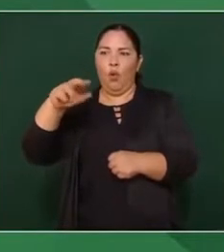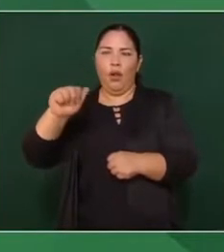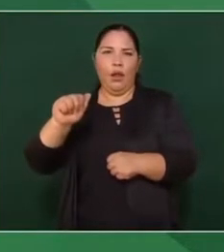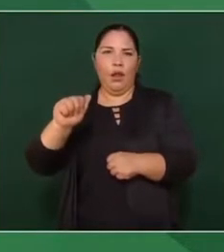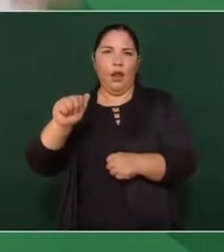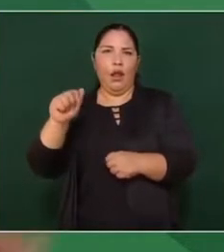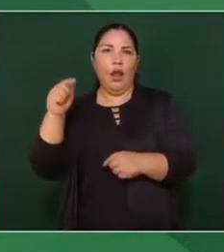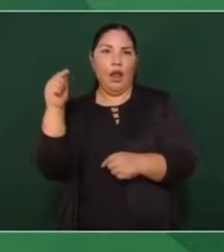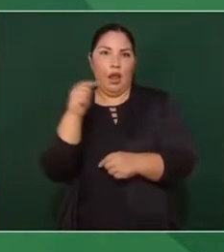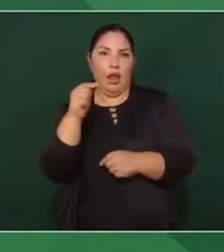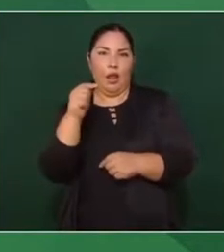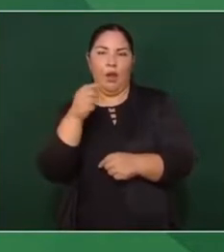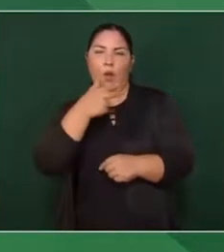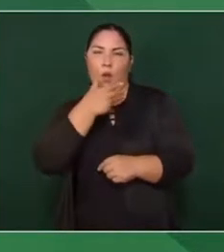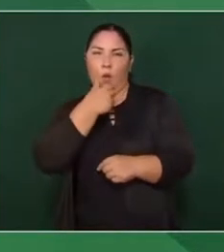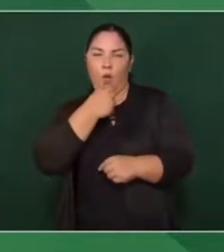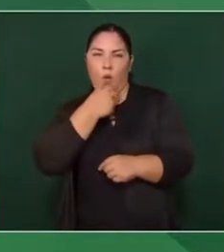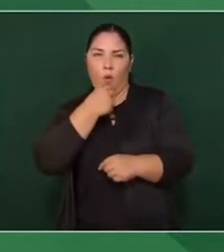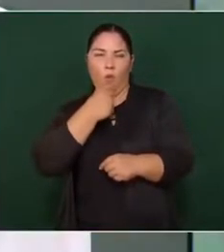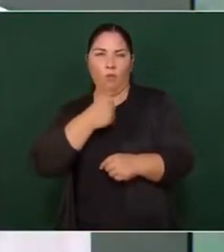de eso era su brazo derecho.